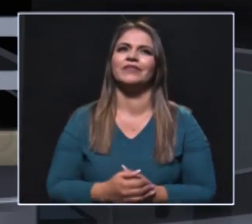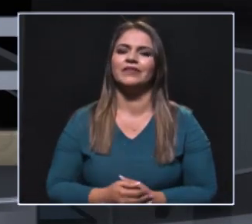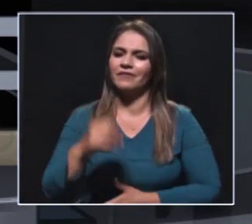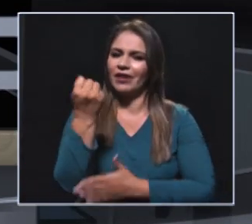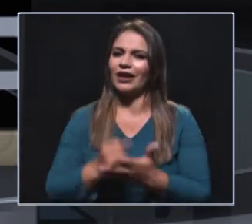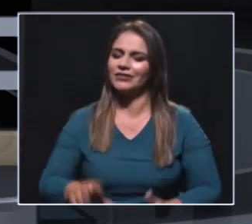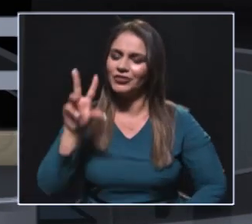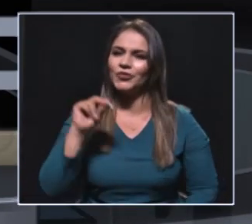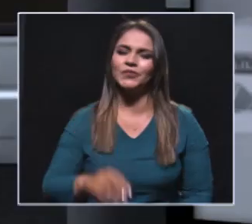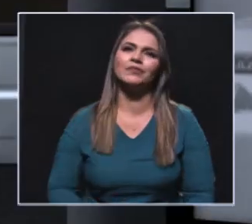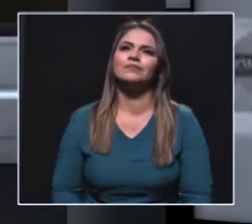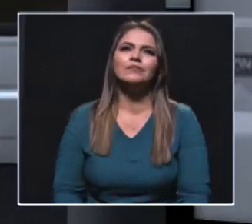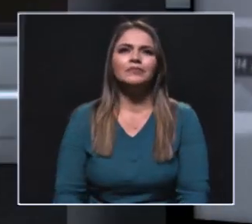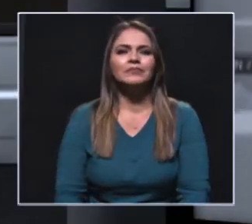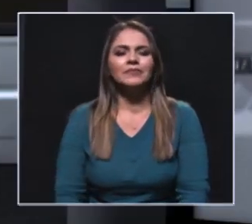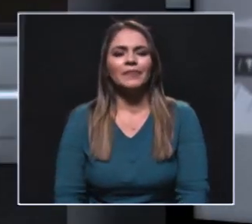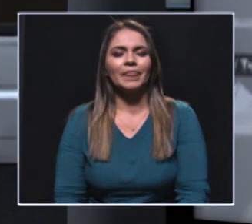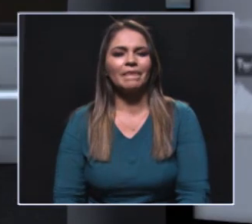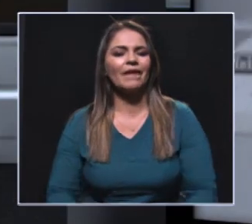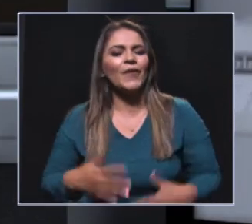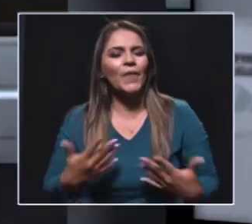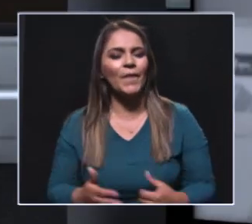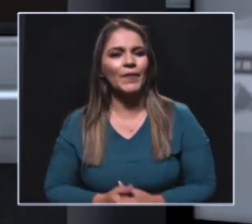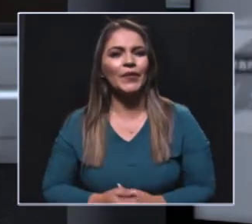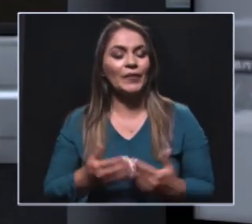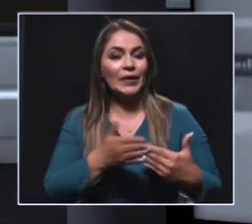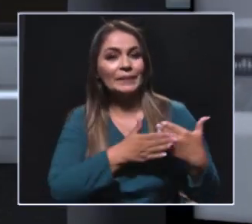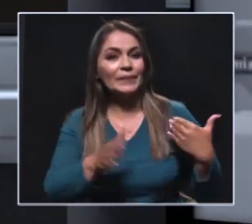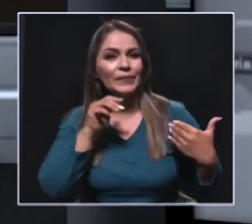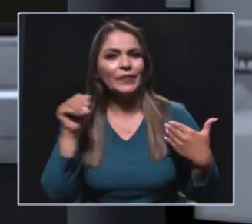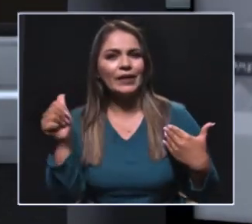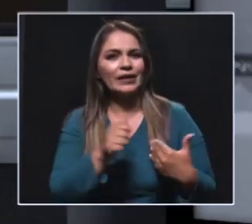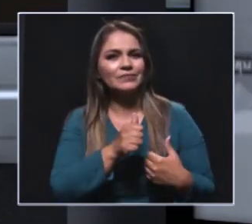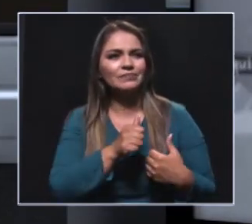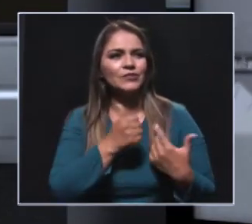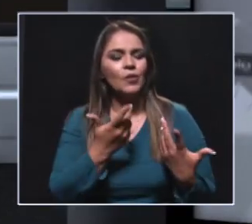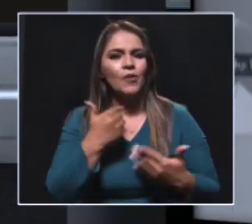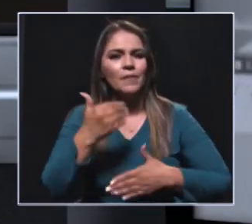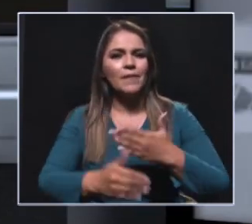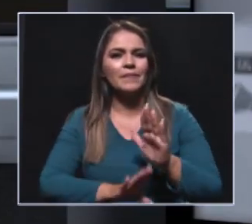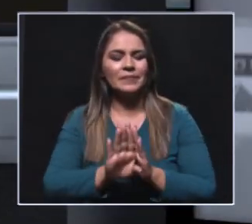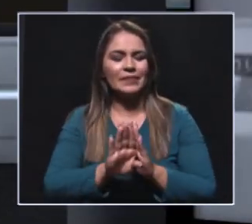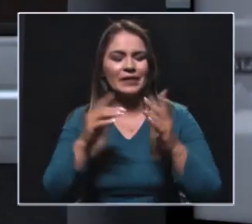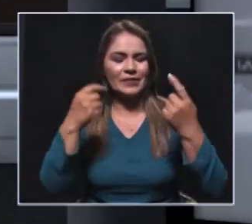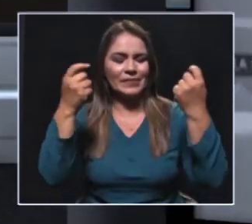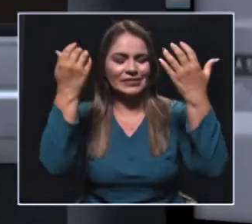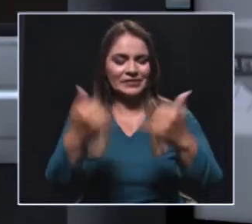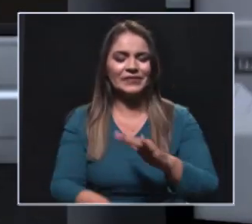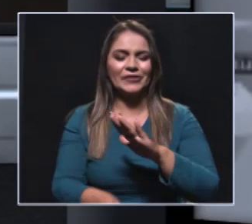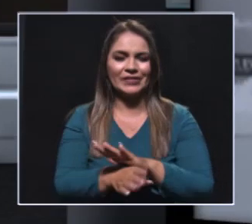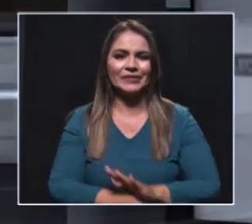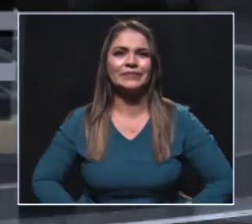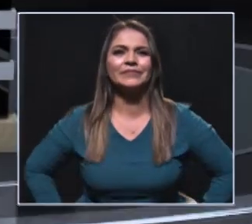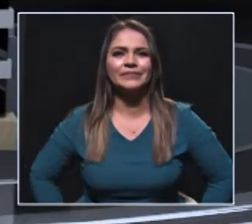declinen. ¿Cuál es el principal reto de este ejercicio de mujeres al poder, de mujeres para ser elegidas? Los sabremos después de estos mensajes en